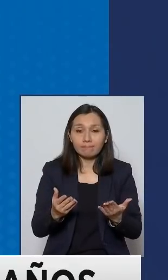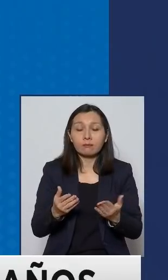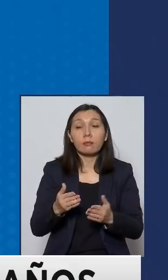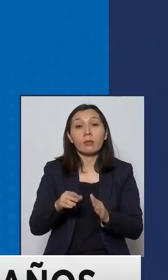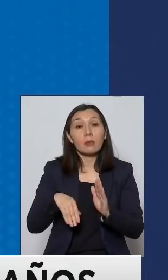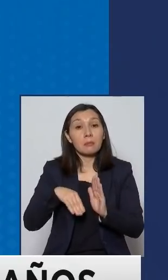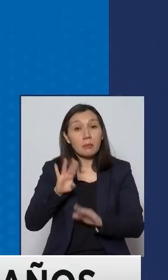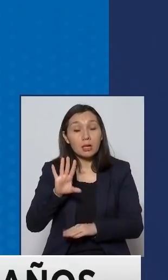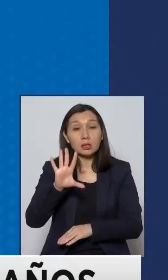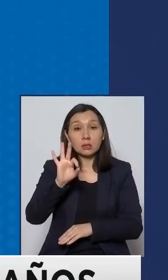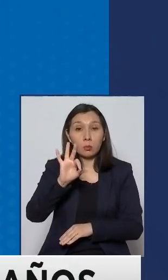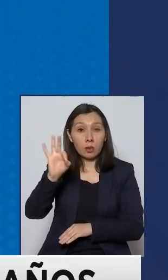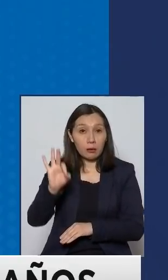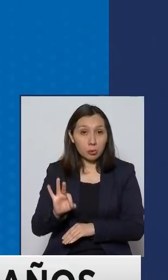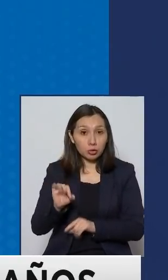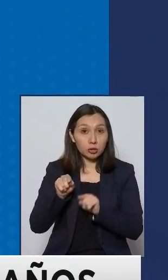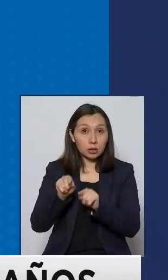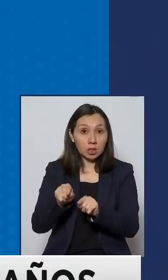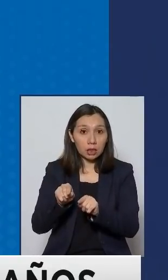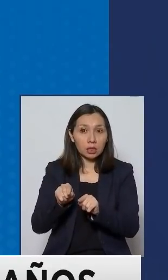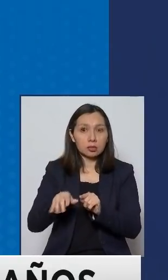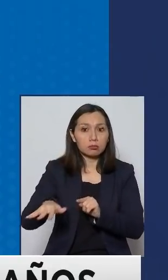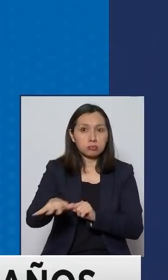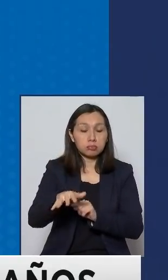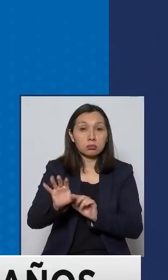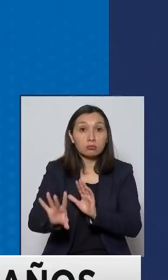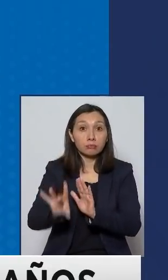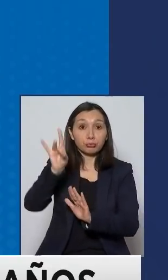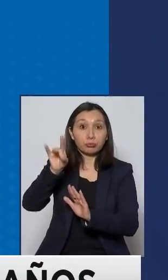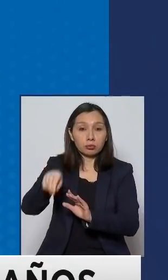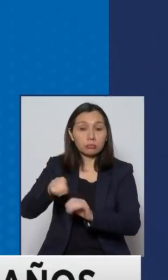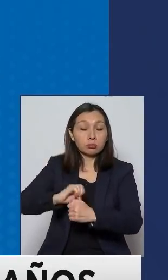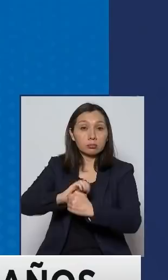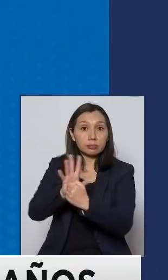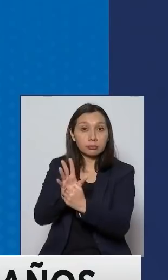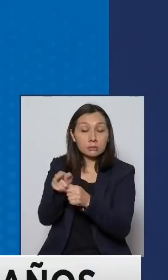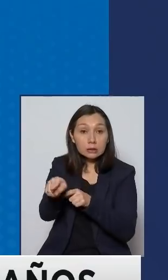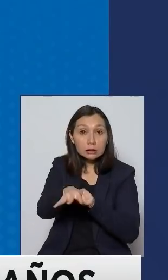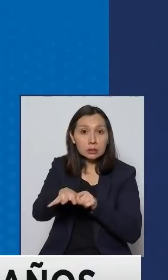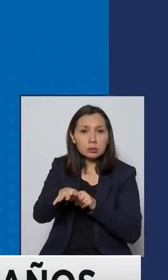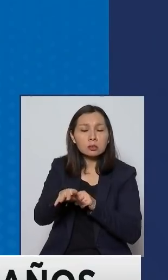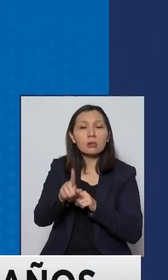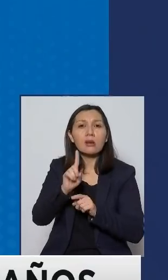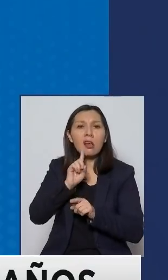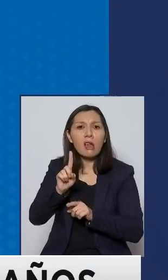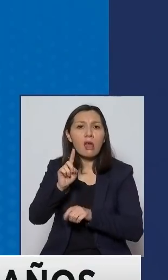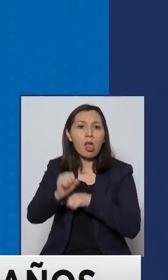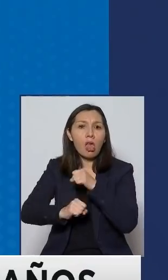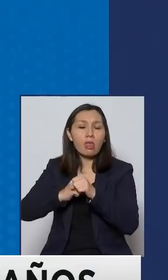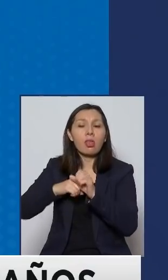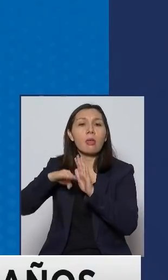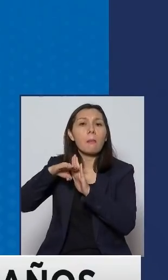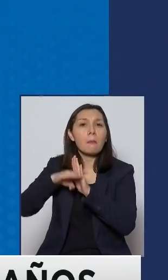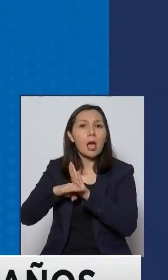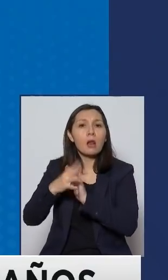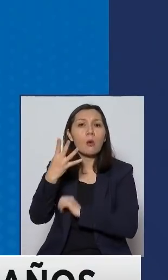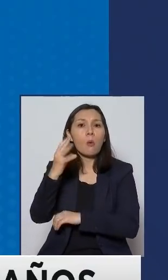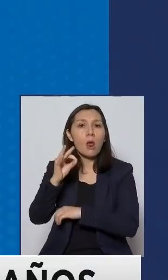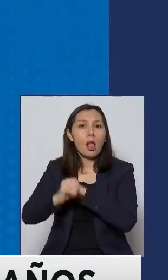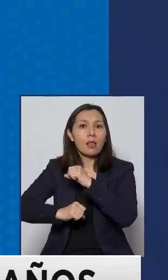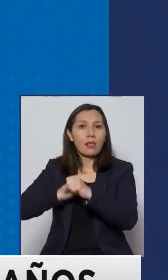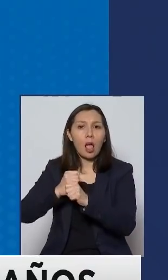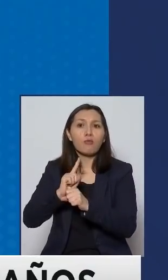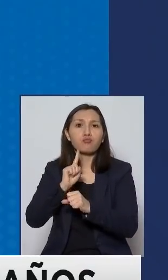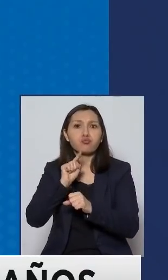más del 50% de los casos confirmados hasta la fecha son personas menores de 40